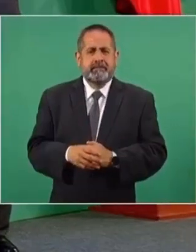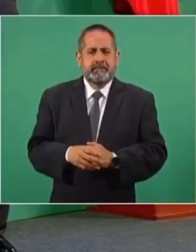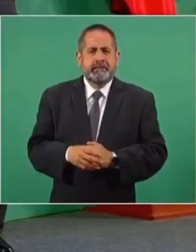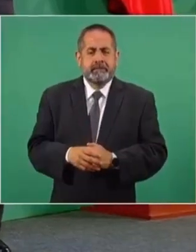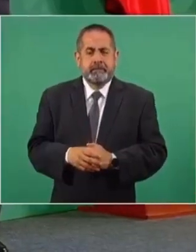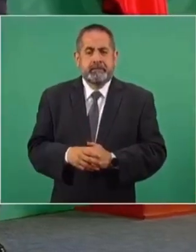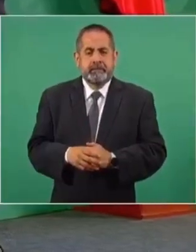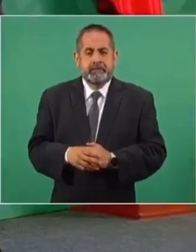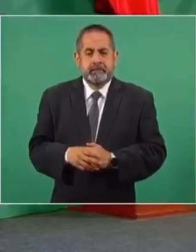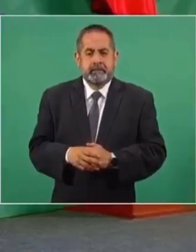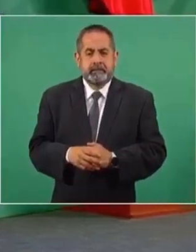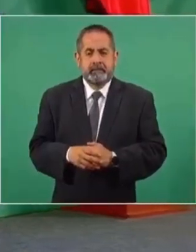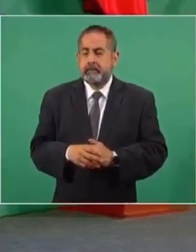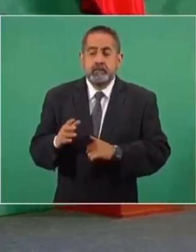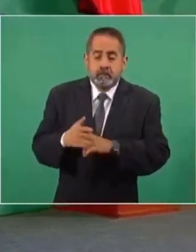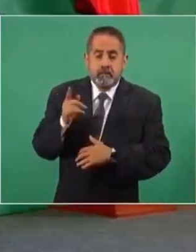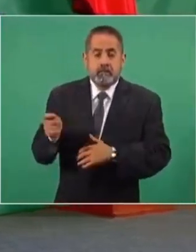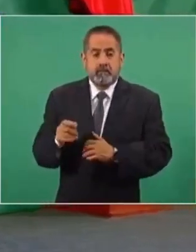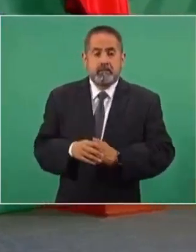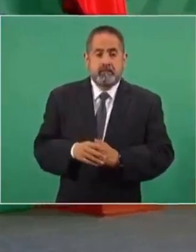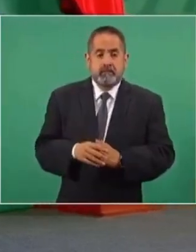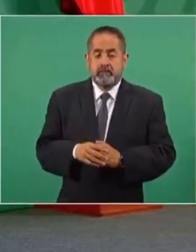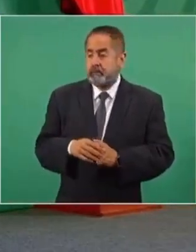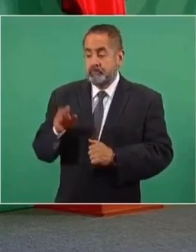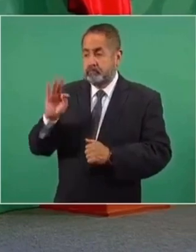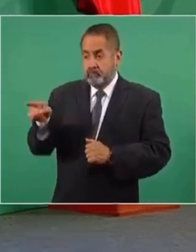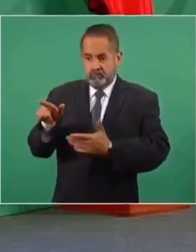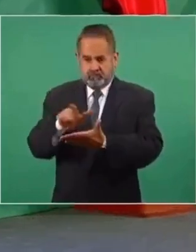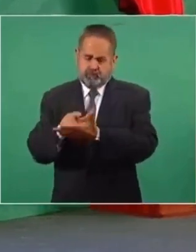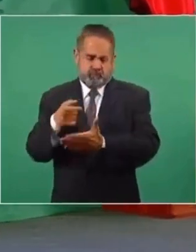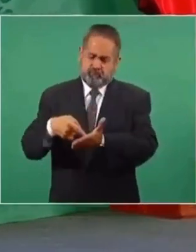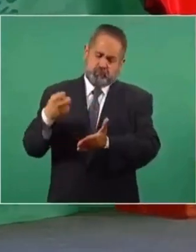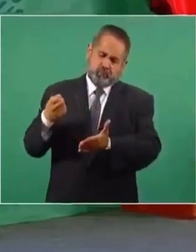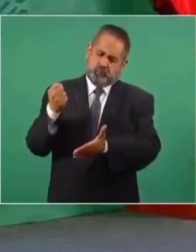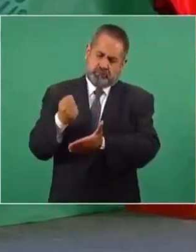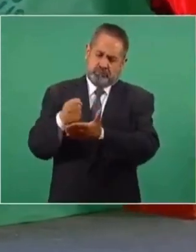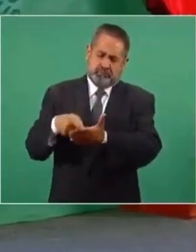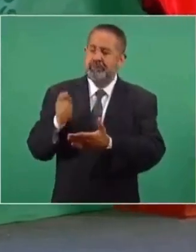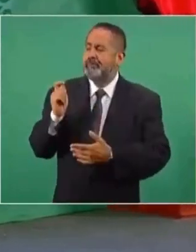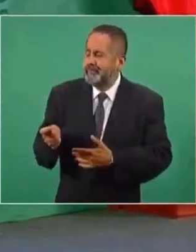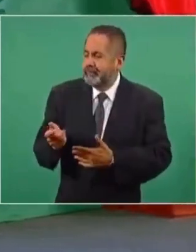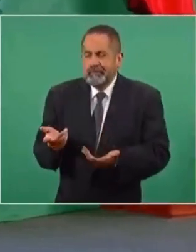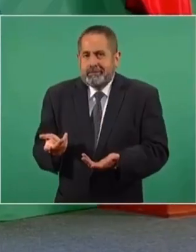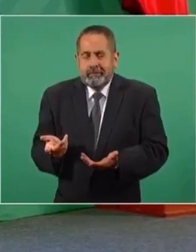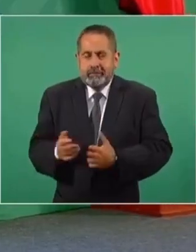pues su aplicación automática